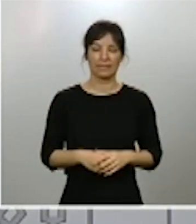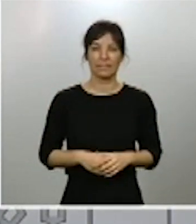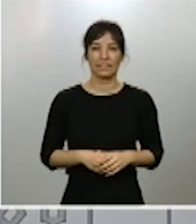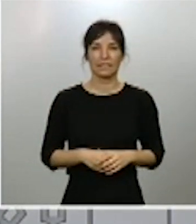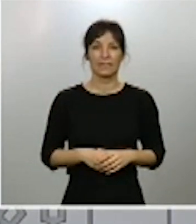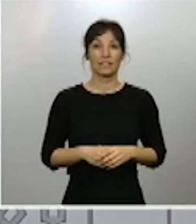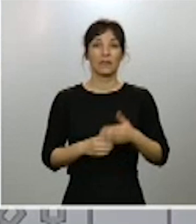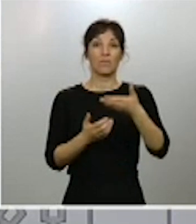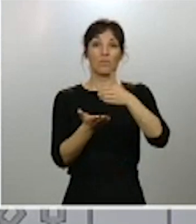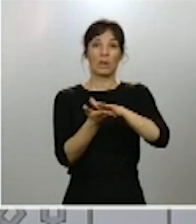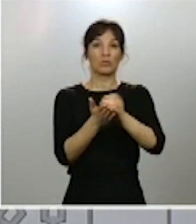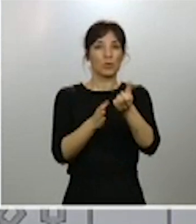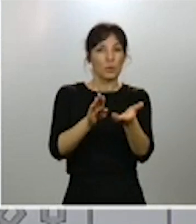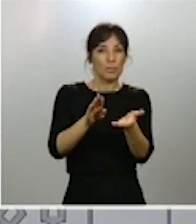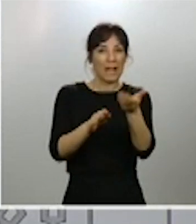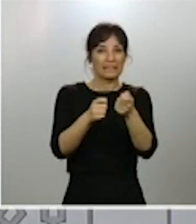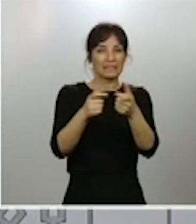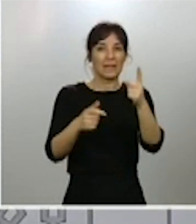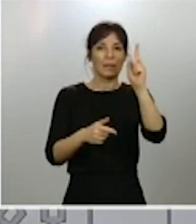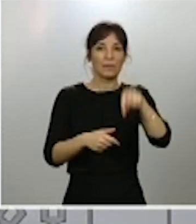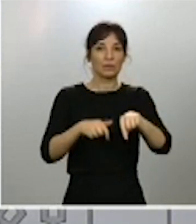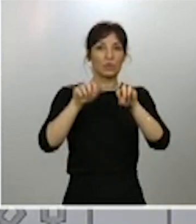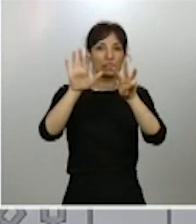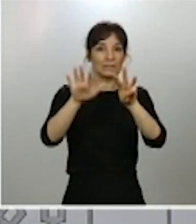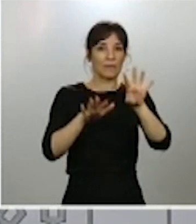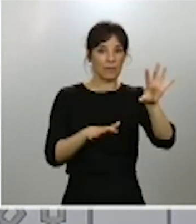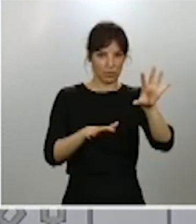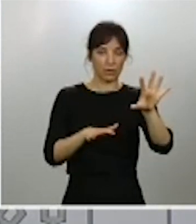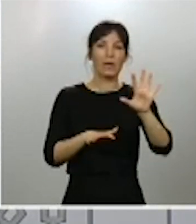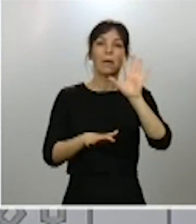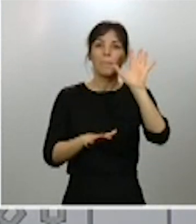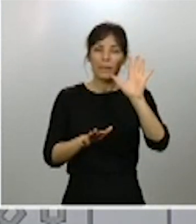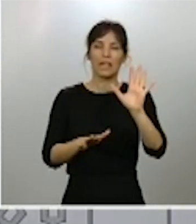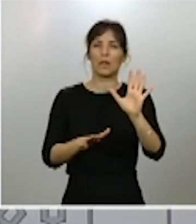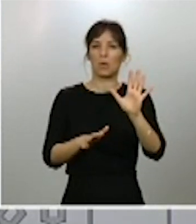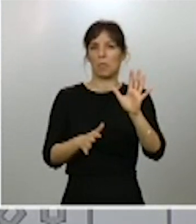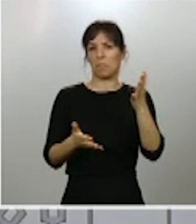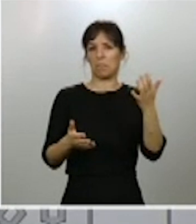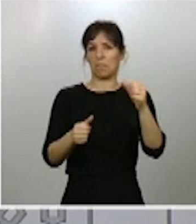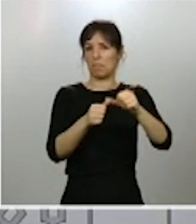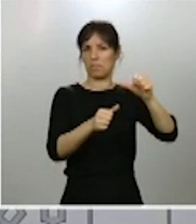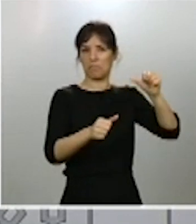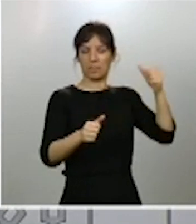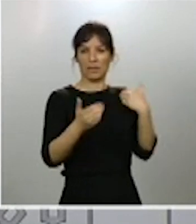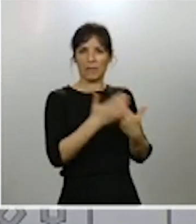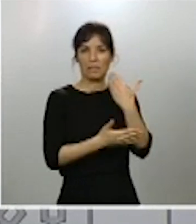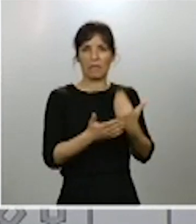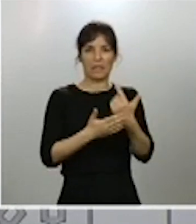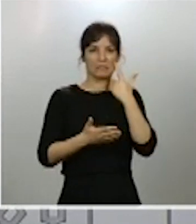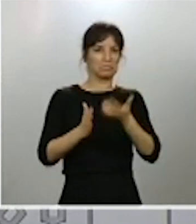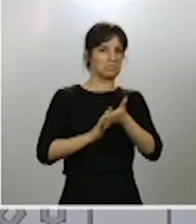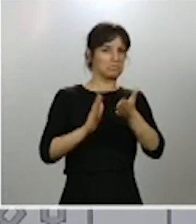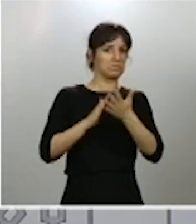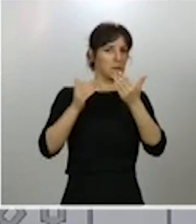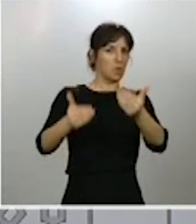sube un poquito, son 185, pero también mantienen las mismas tendencias observadas en los últimos días con un claro descenso